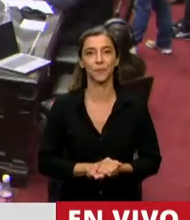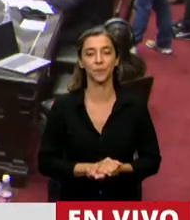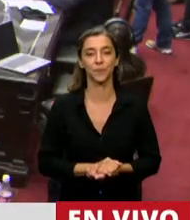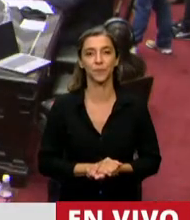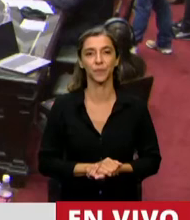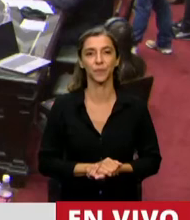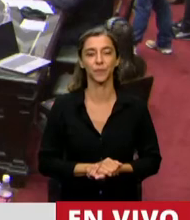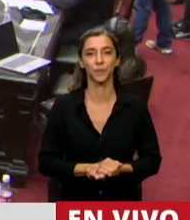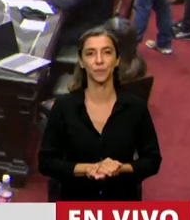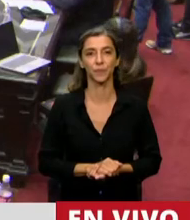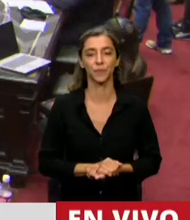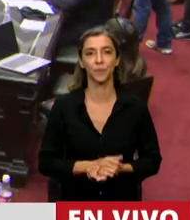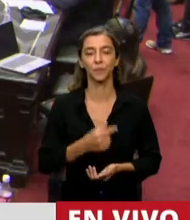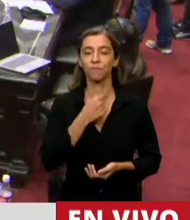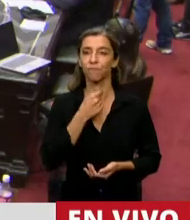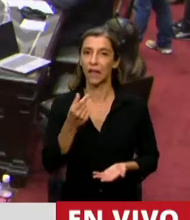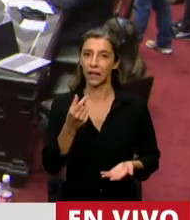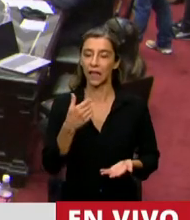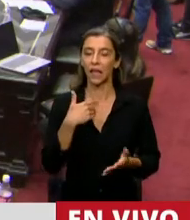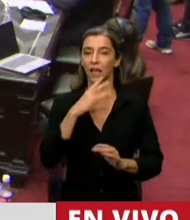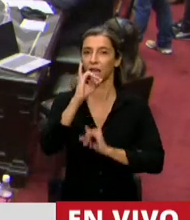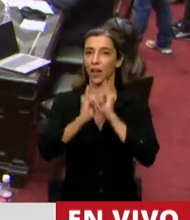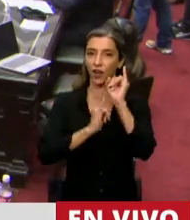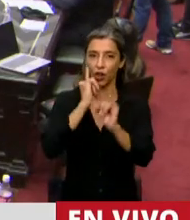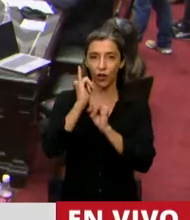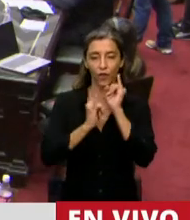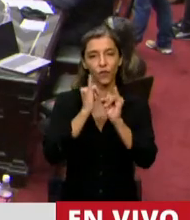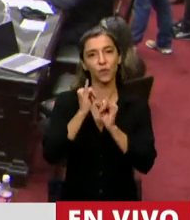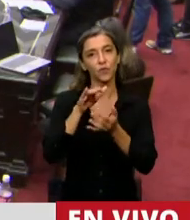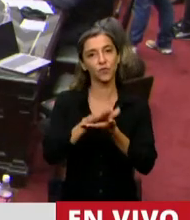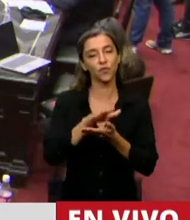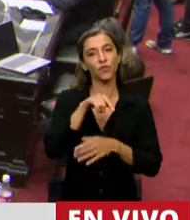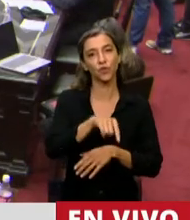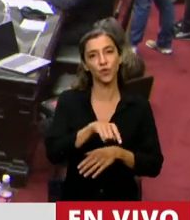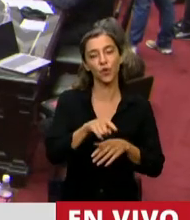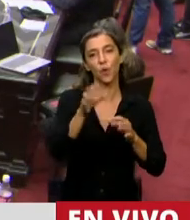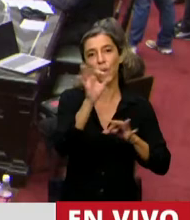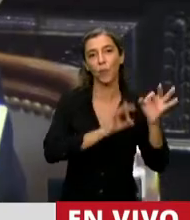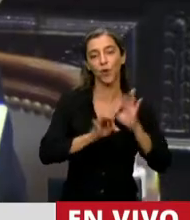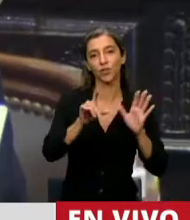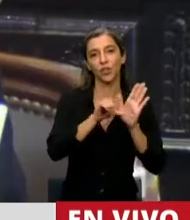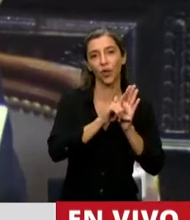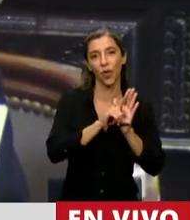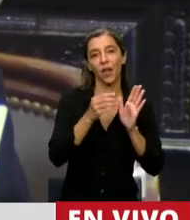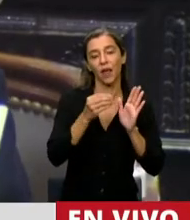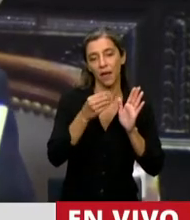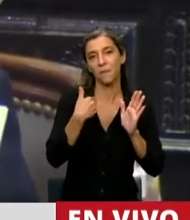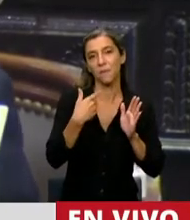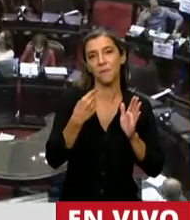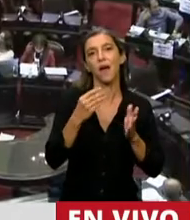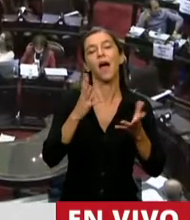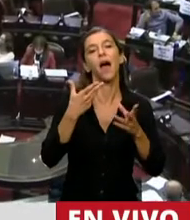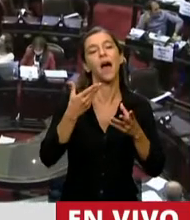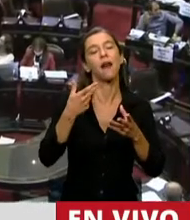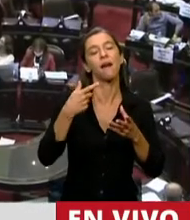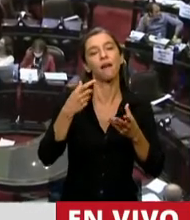Quiero pasar a hacer el informe del proyecto de ley de financiamiento del Sistema Nacional de Ciencia,